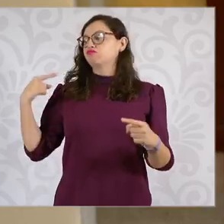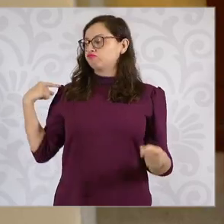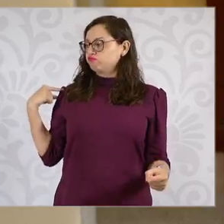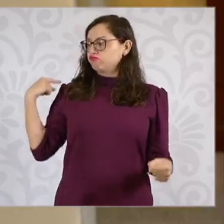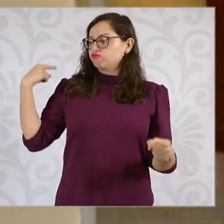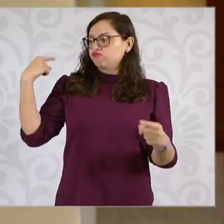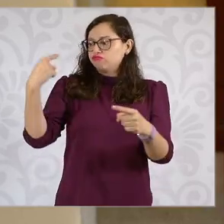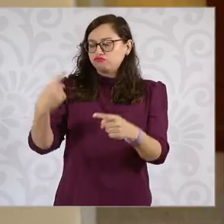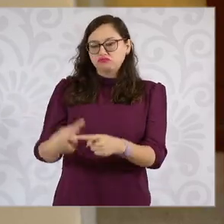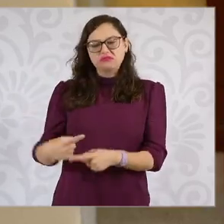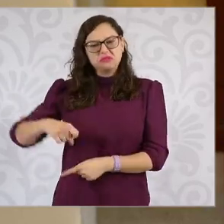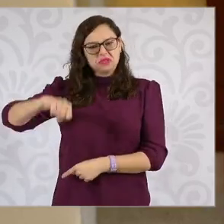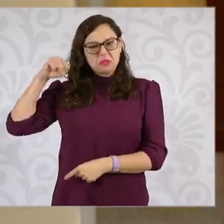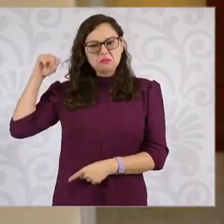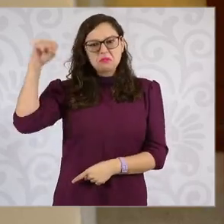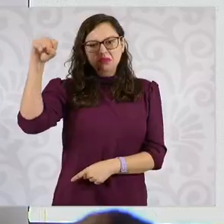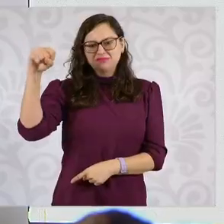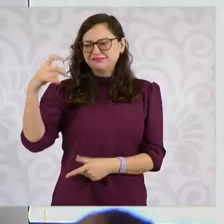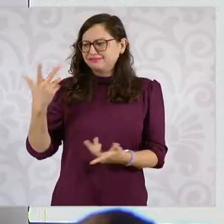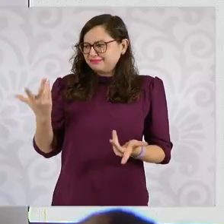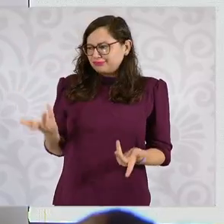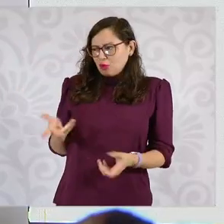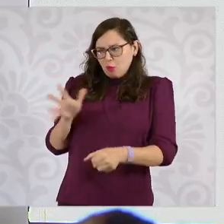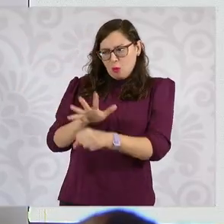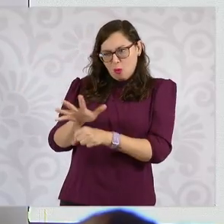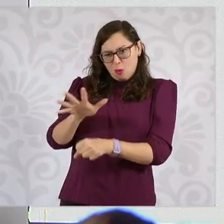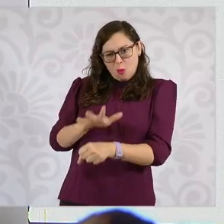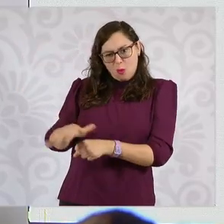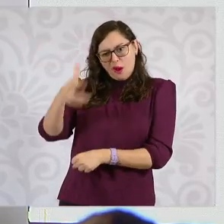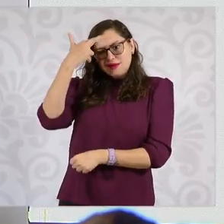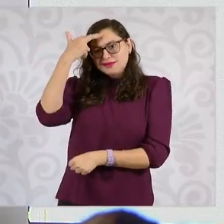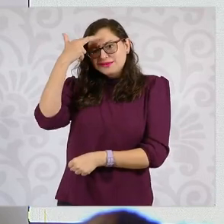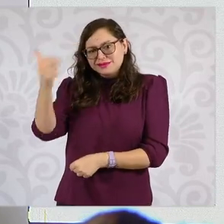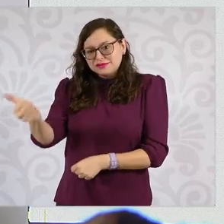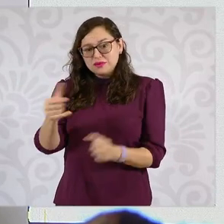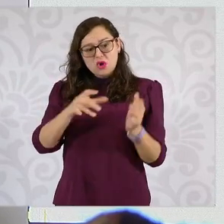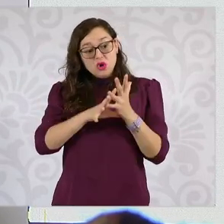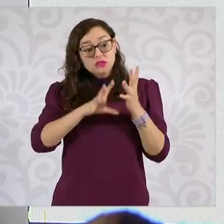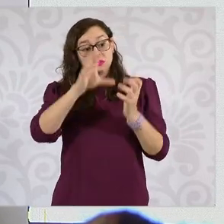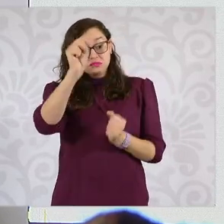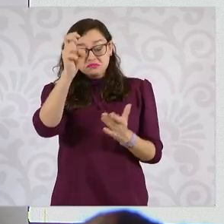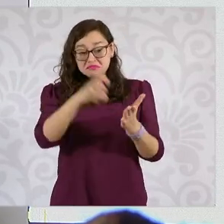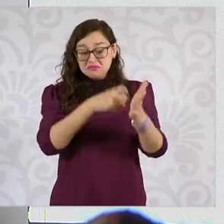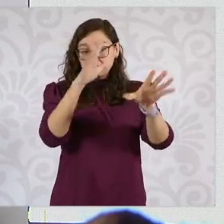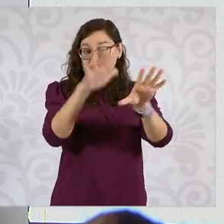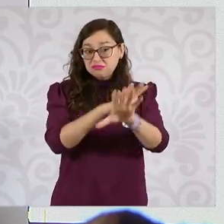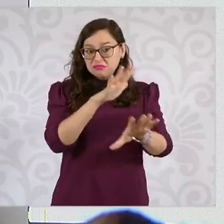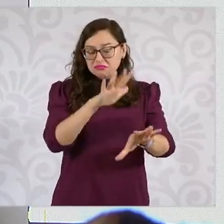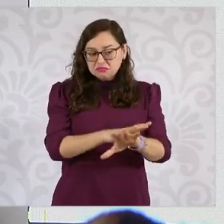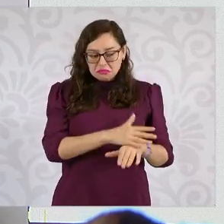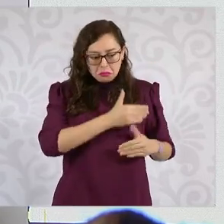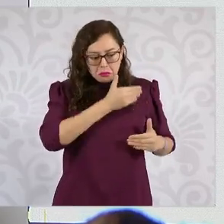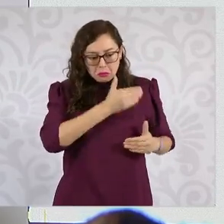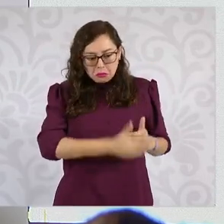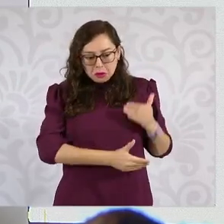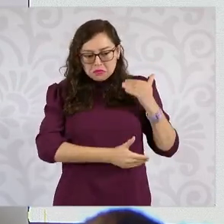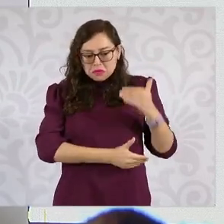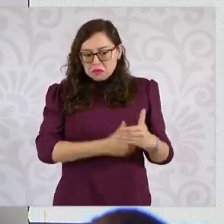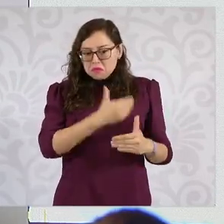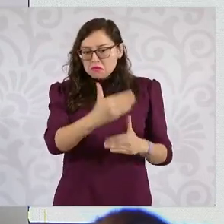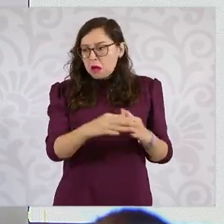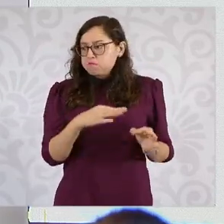cumplió exactamente con todos los procedimientos que establece la Constitución para la Reforma